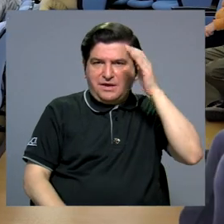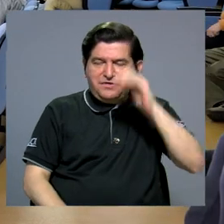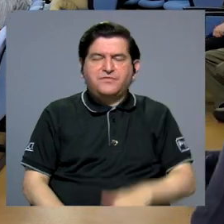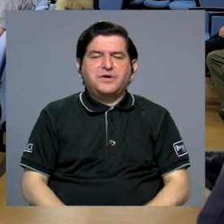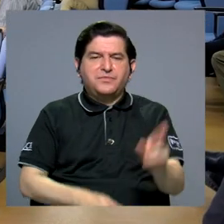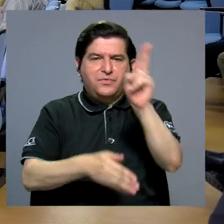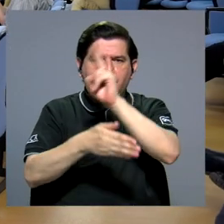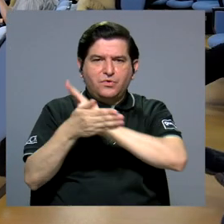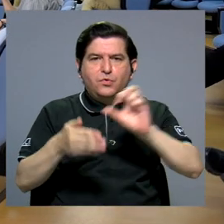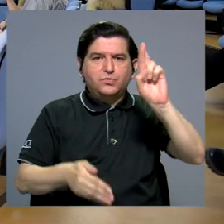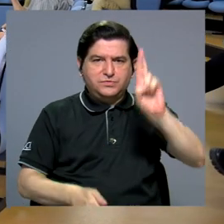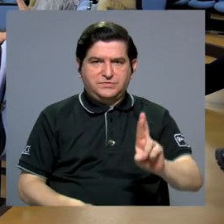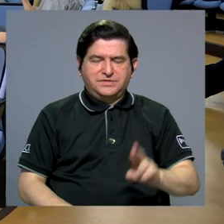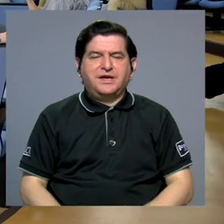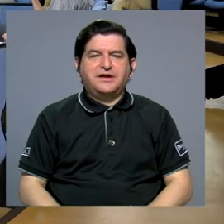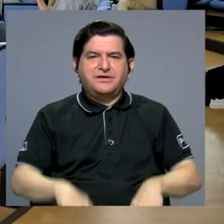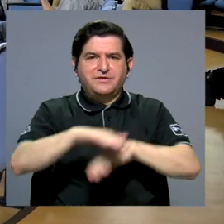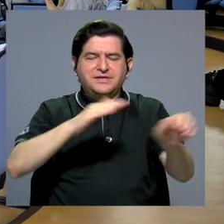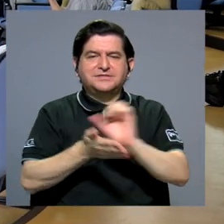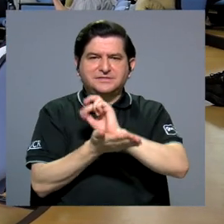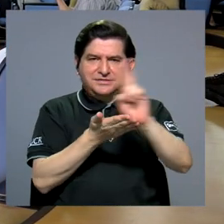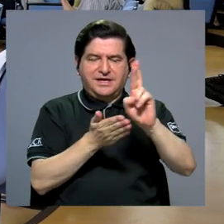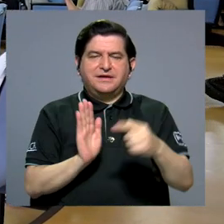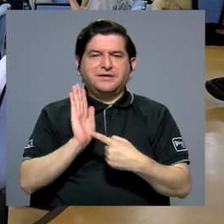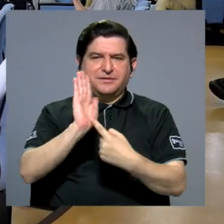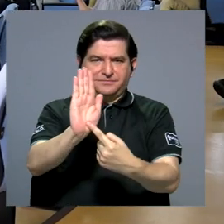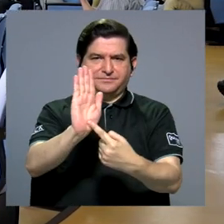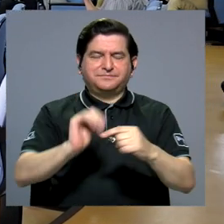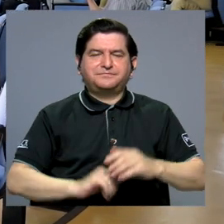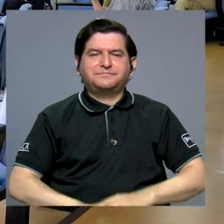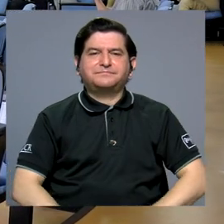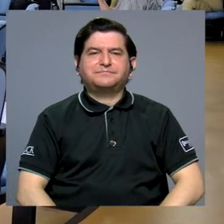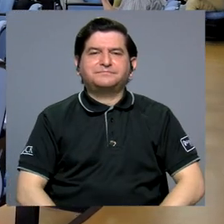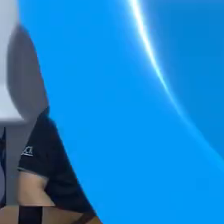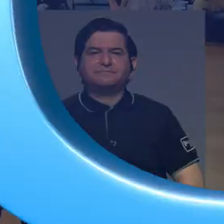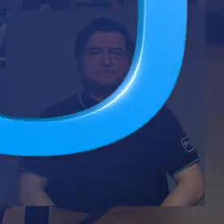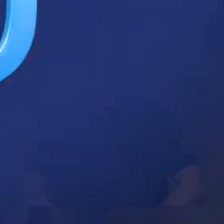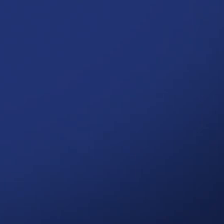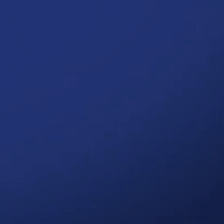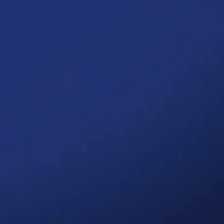página de Facebook Universidad de Costa Rica, sede de Occidente.